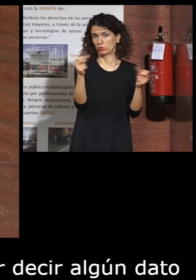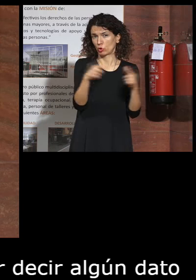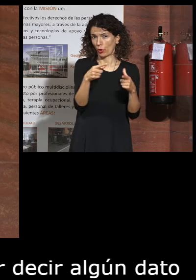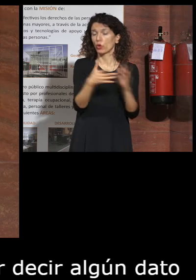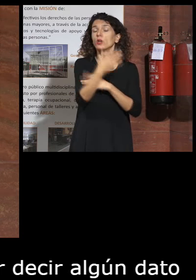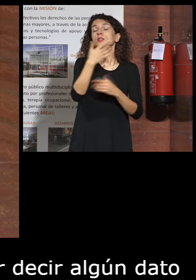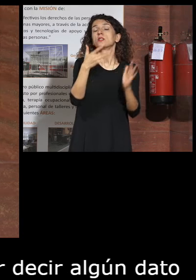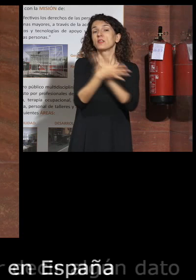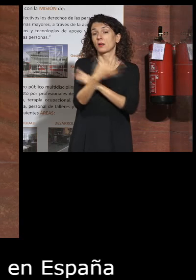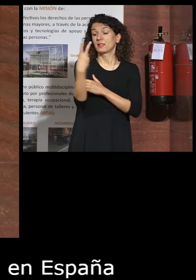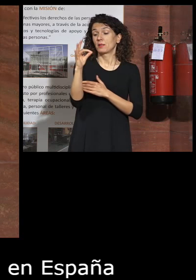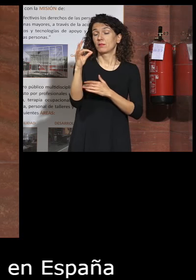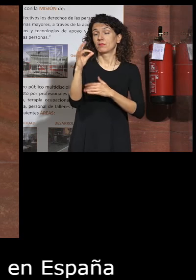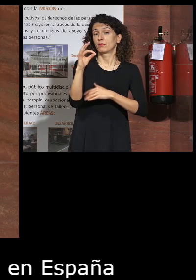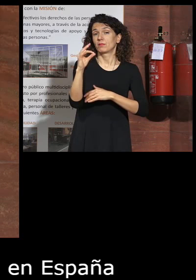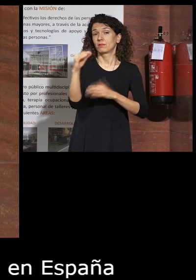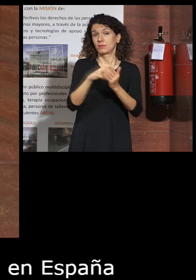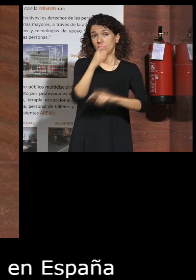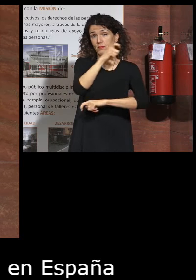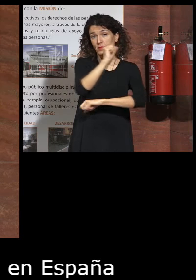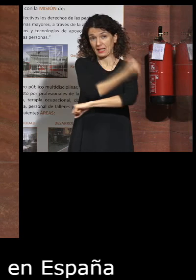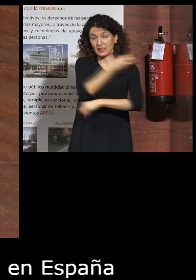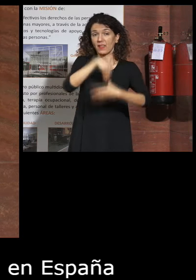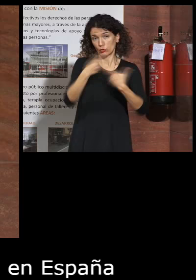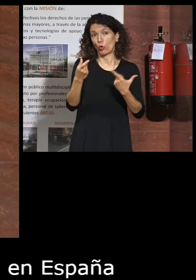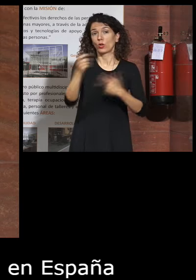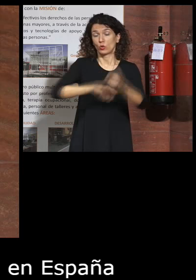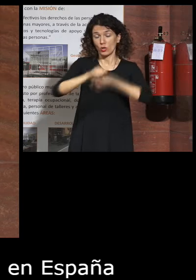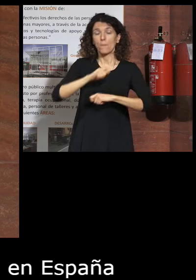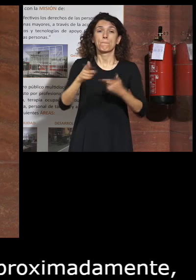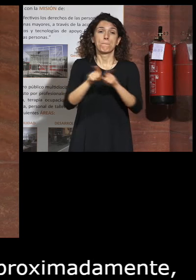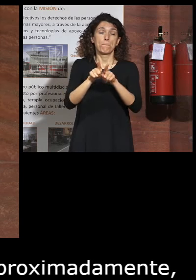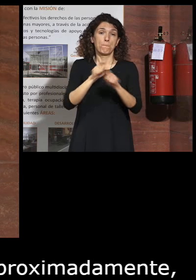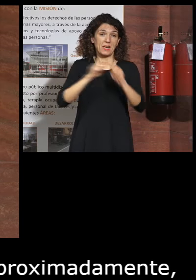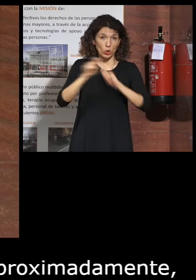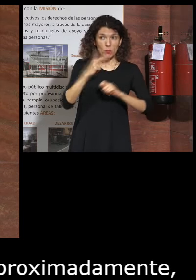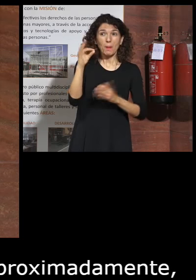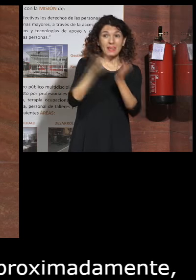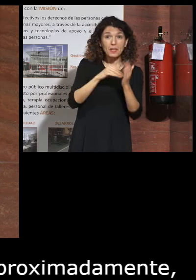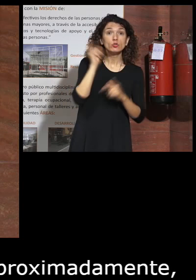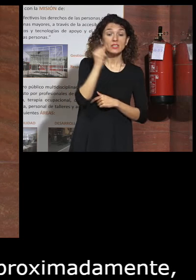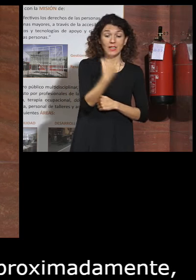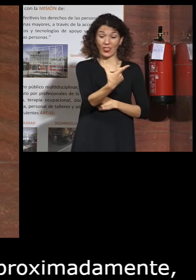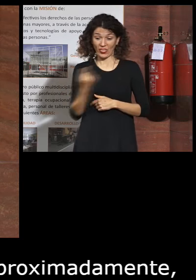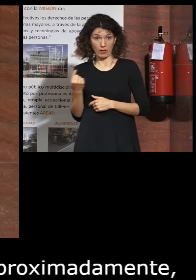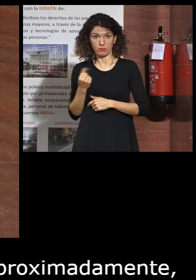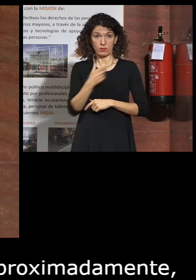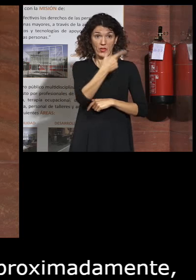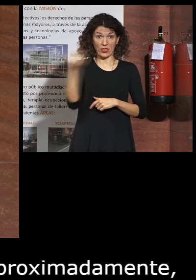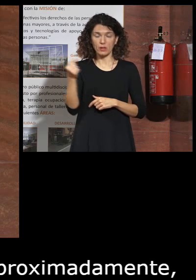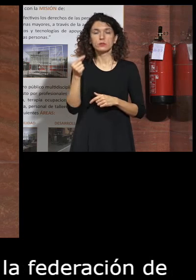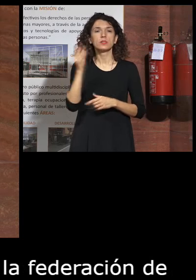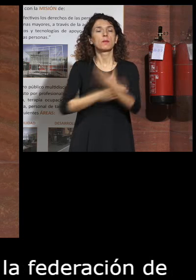.000 personas que están inscritas en la Federación de Periodismo de esas 20.000 aproximadamente solo 100 tienen alguna